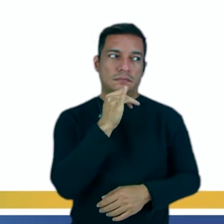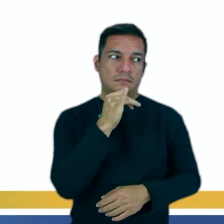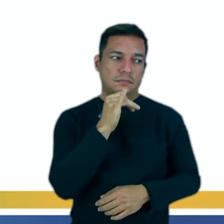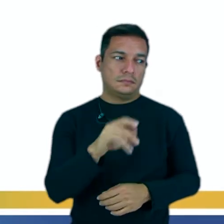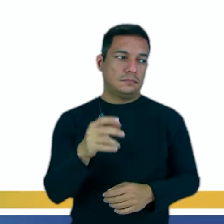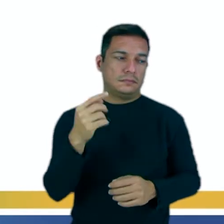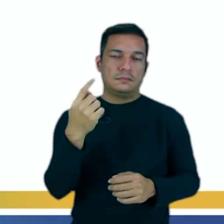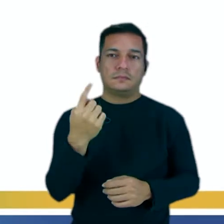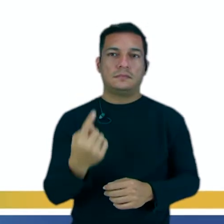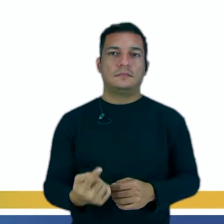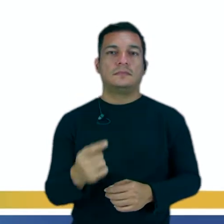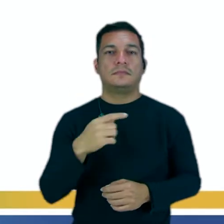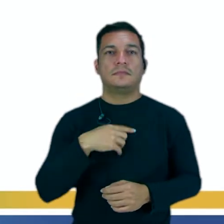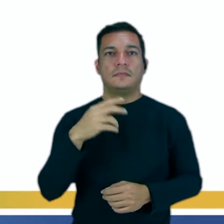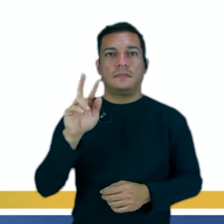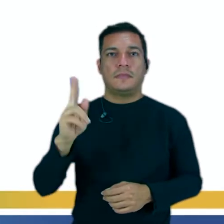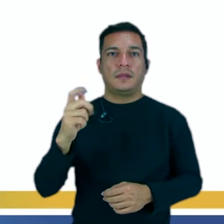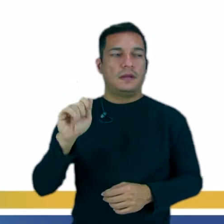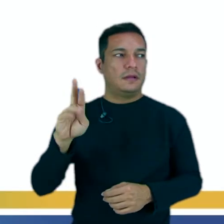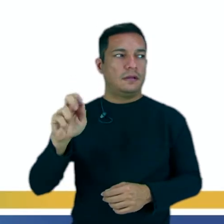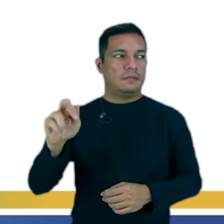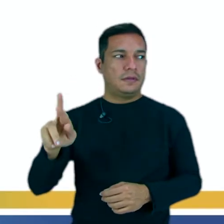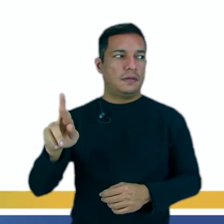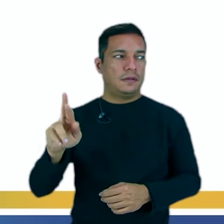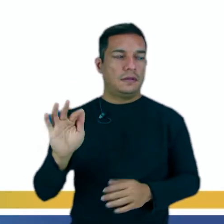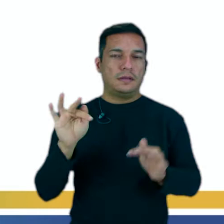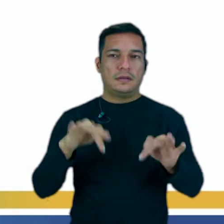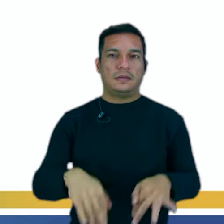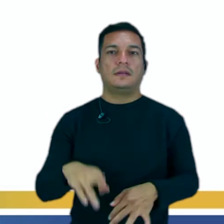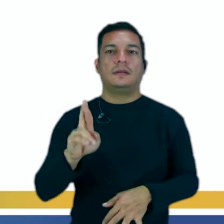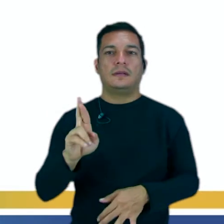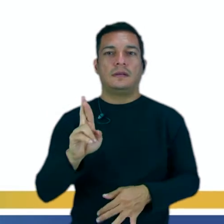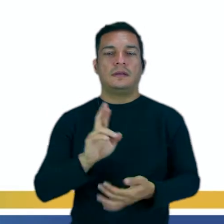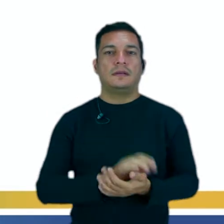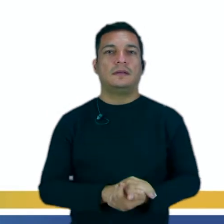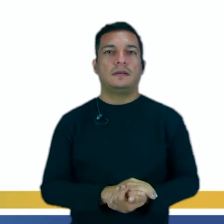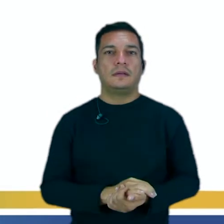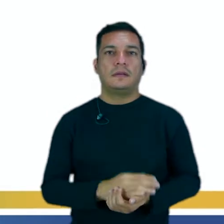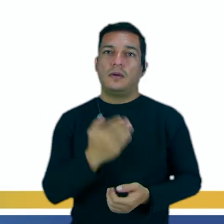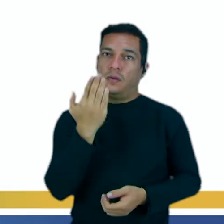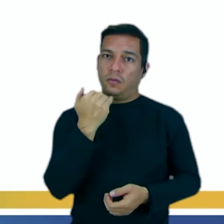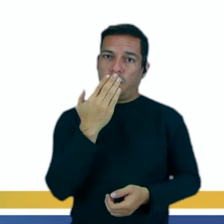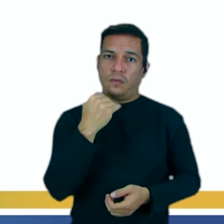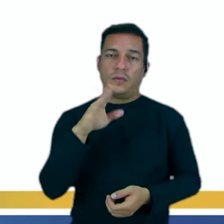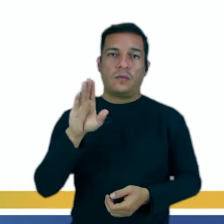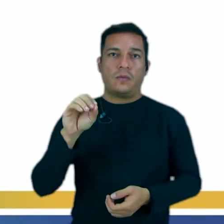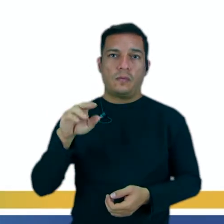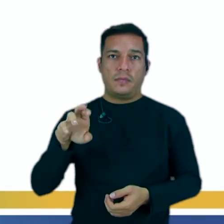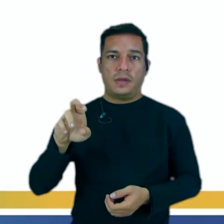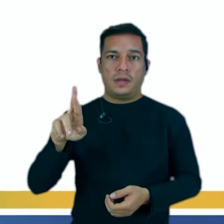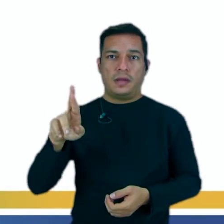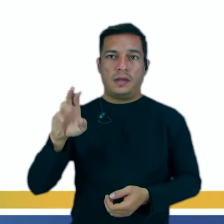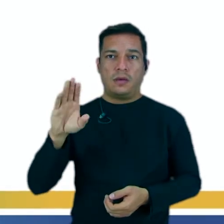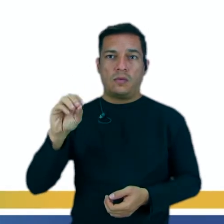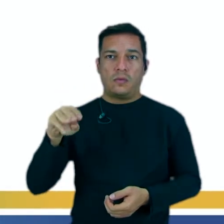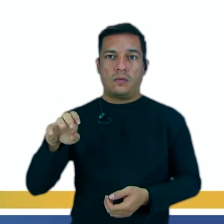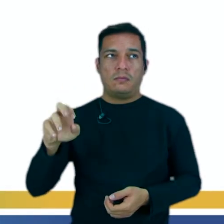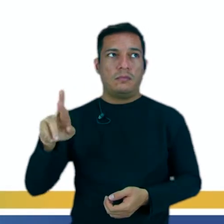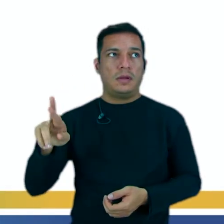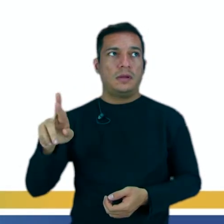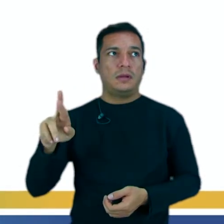terminación. Hablar, terminación AR, primera conjugación. Comer, terminación ER, segunda